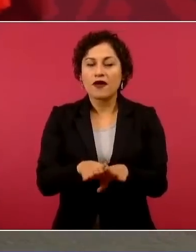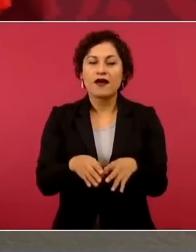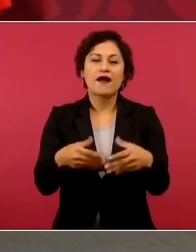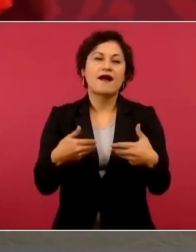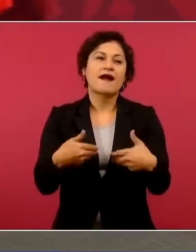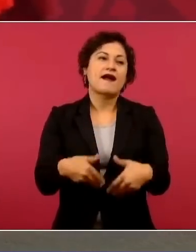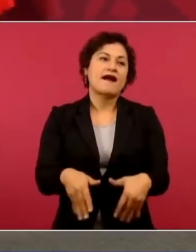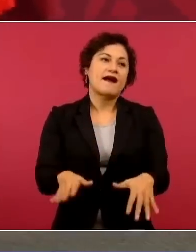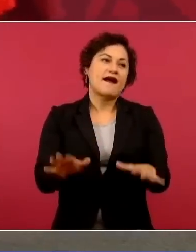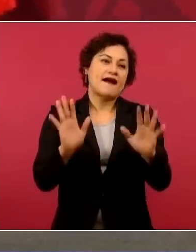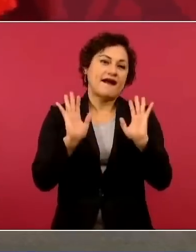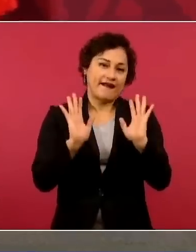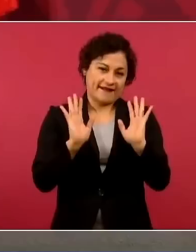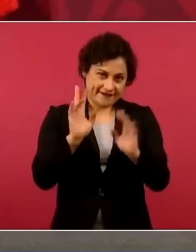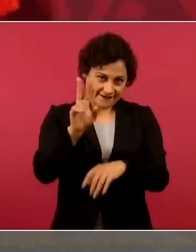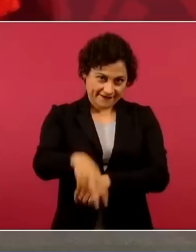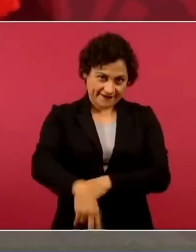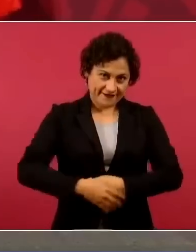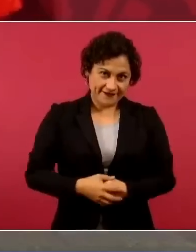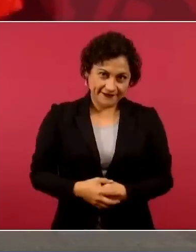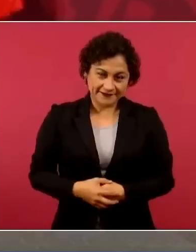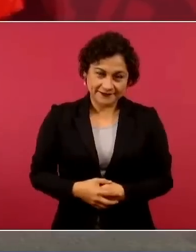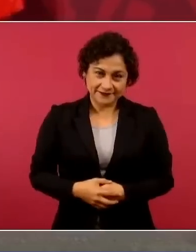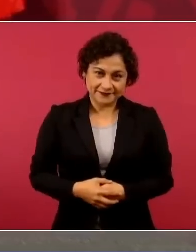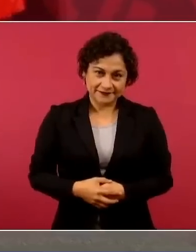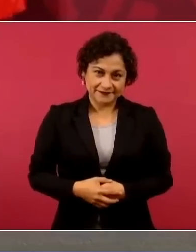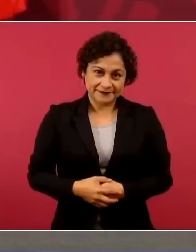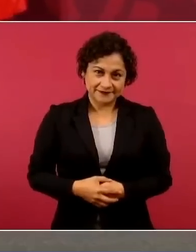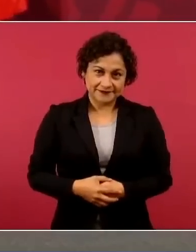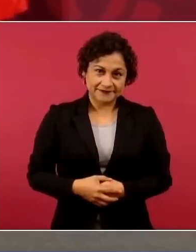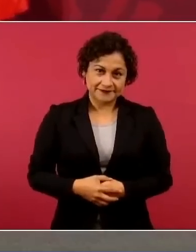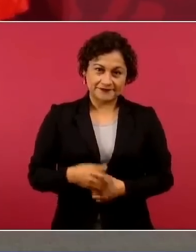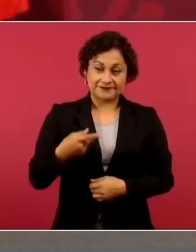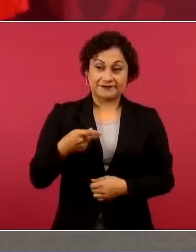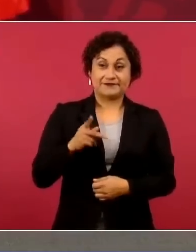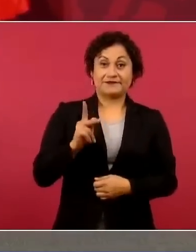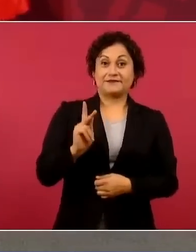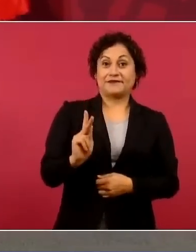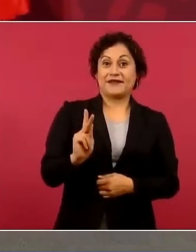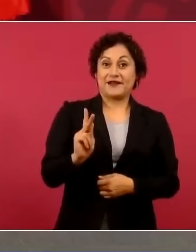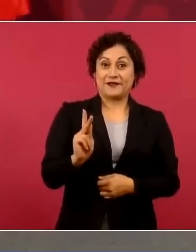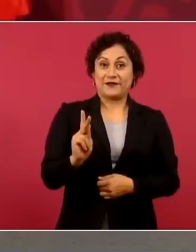pero ellos son